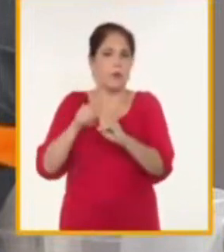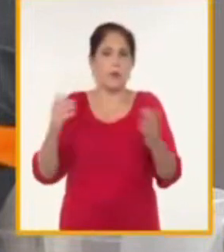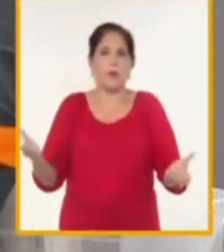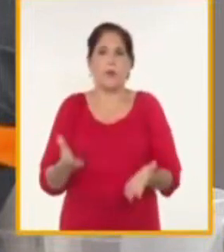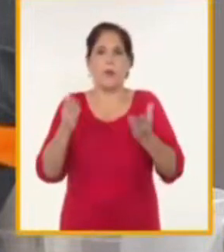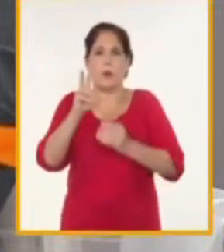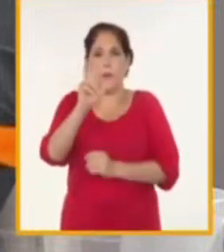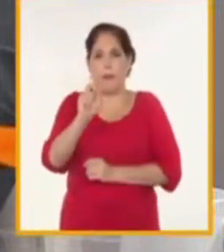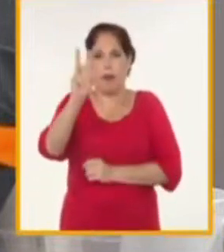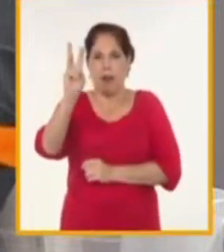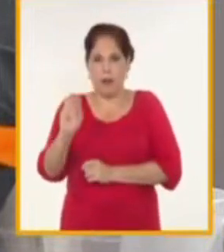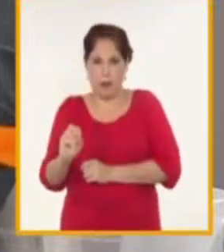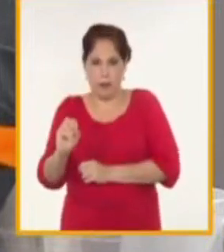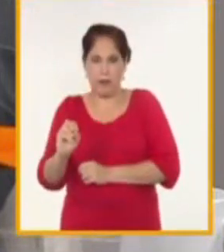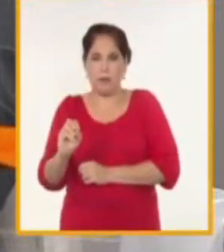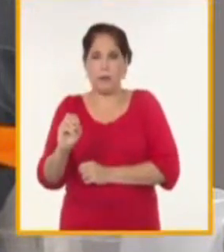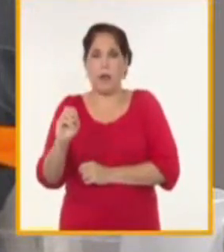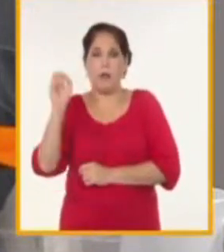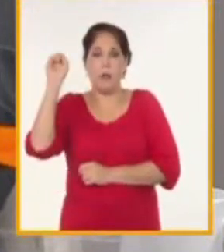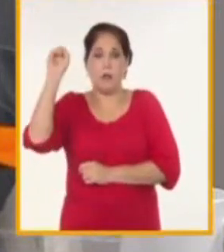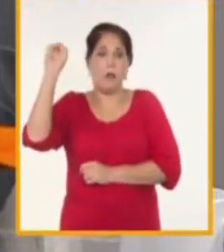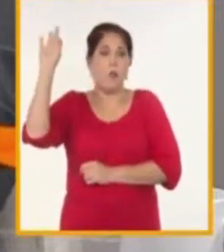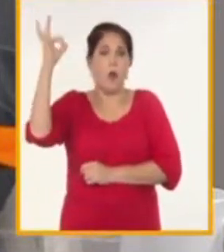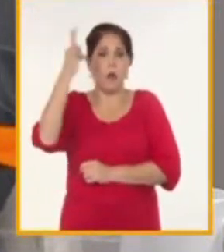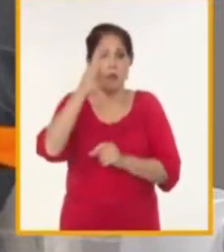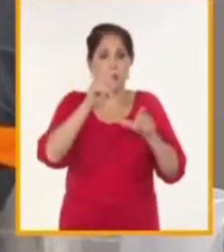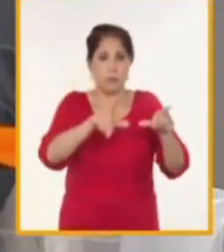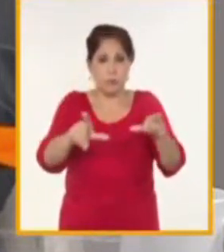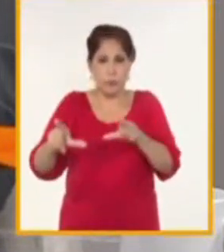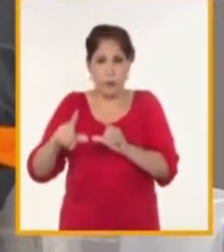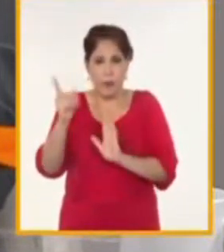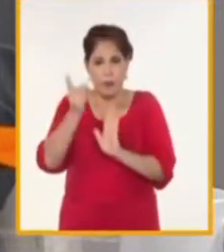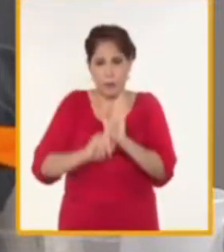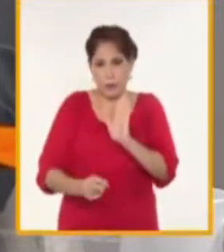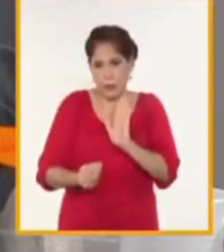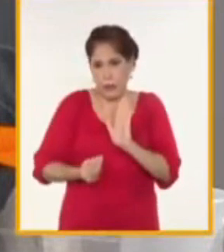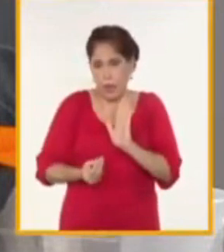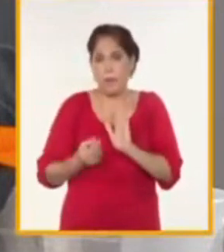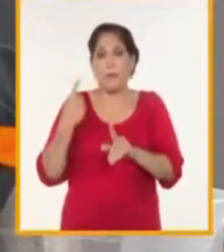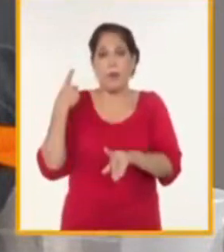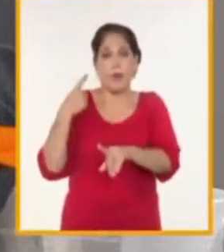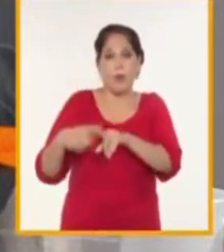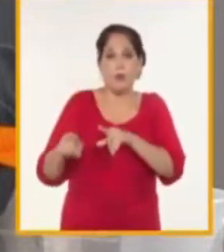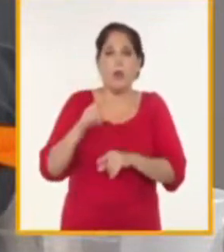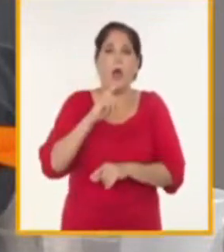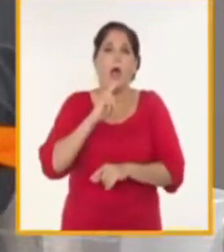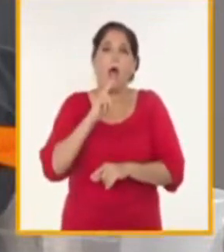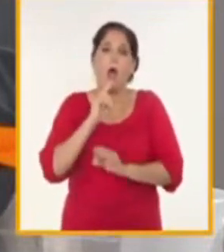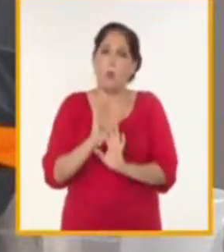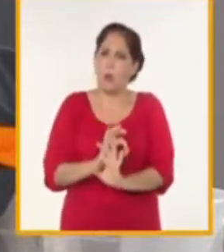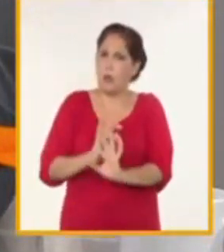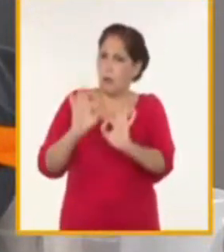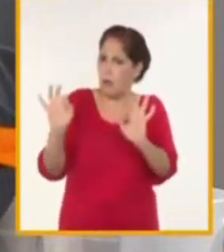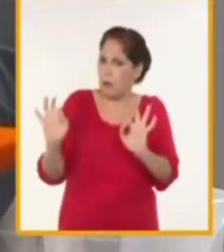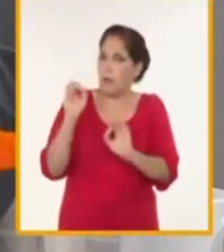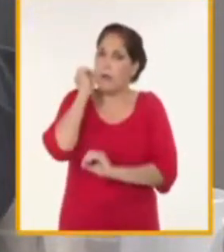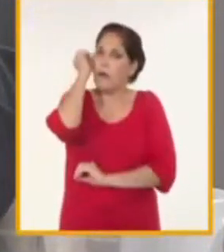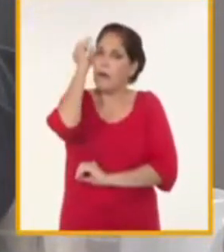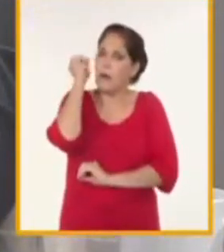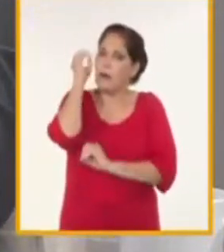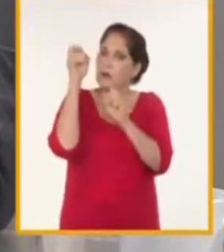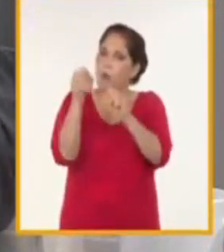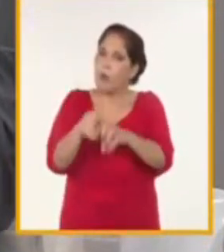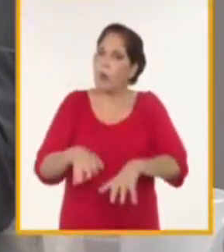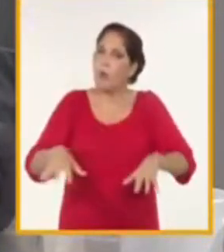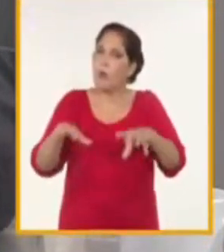sostenible en uso de energía renovable en uso del agua en creación de condiciones